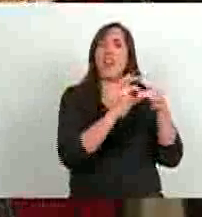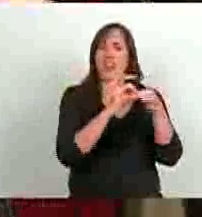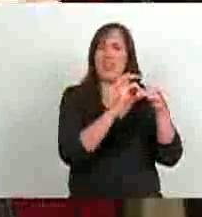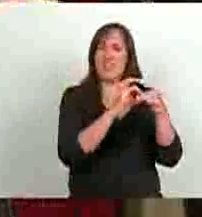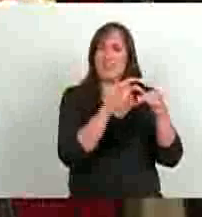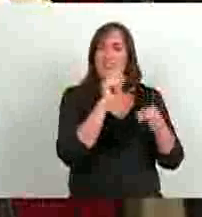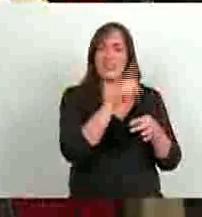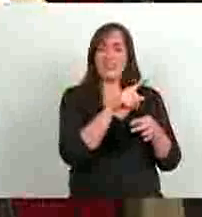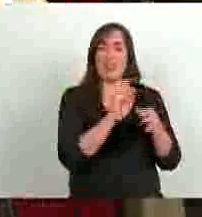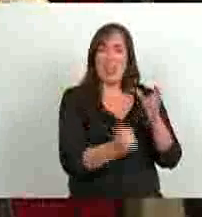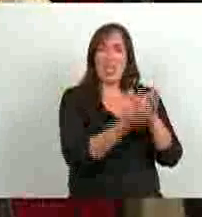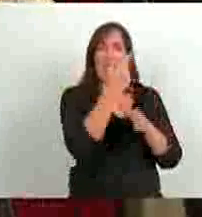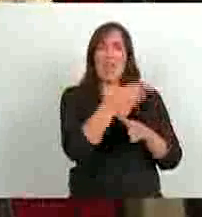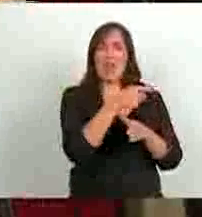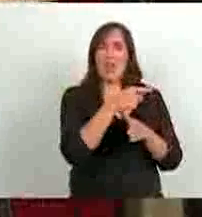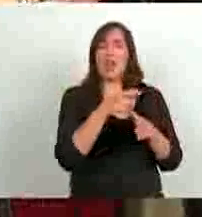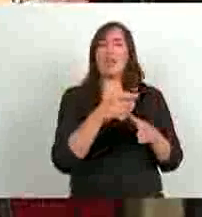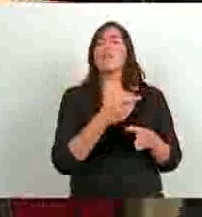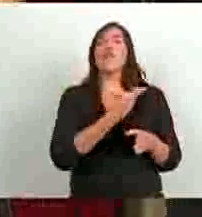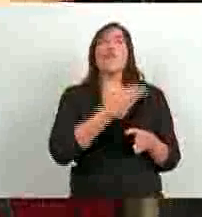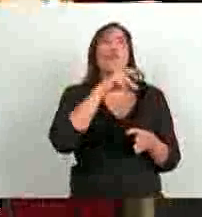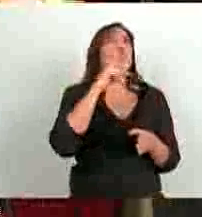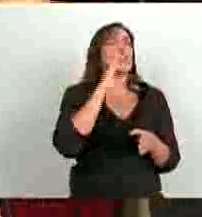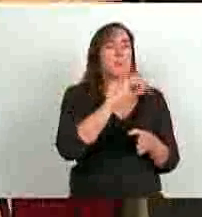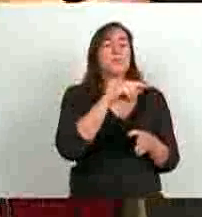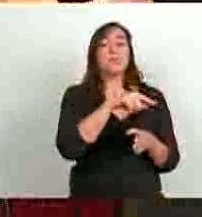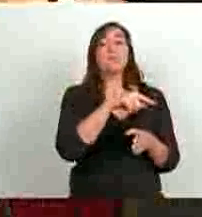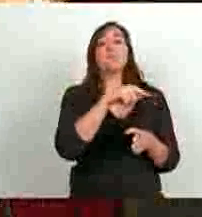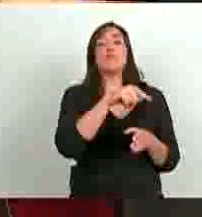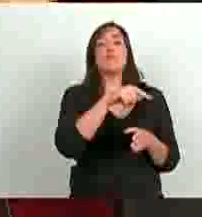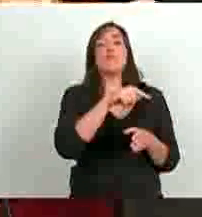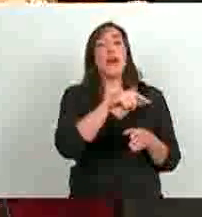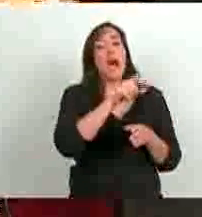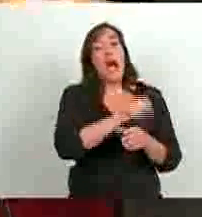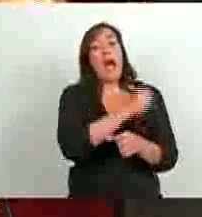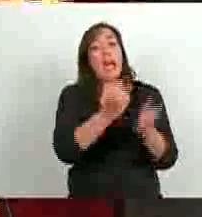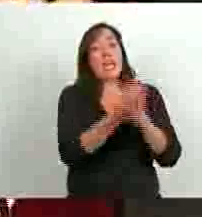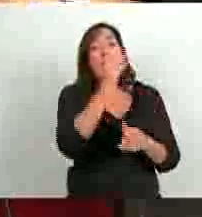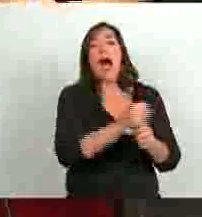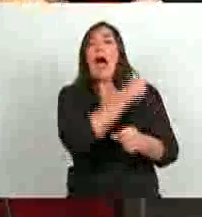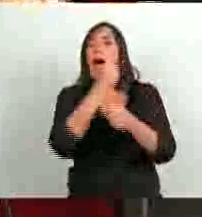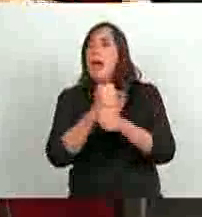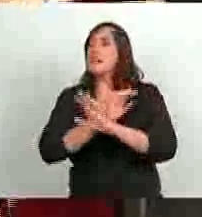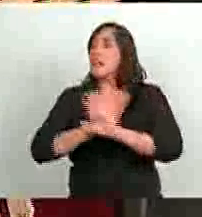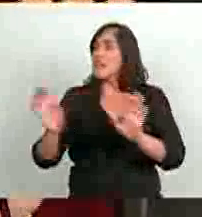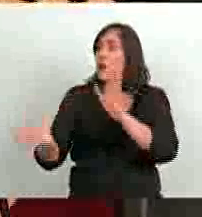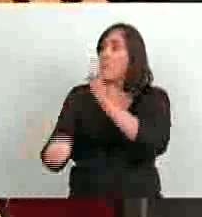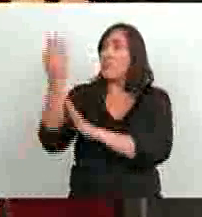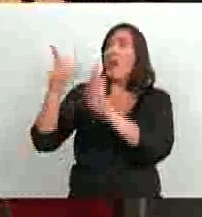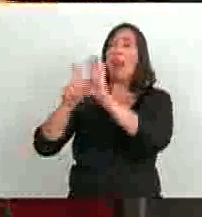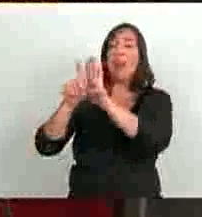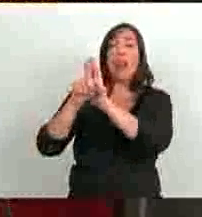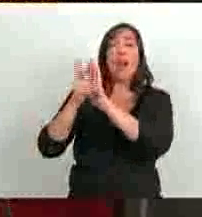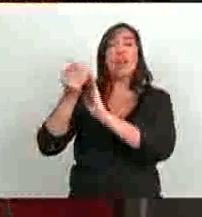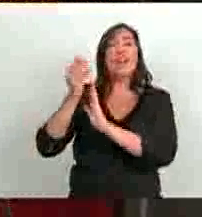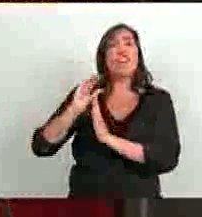precisamente para el momento o hasta el momento en que se dictara una ley de financiamiento educativo.